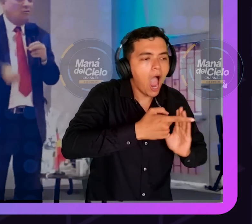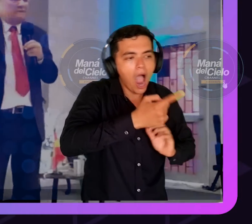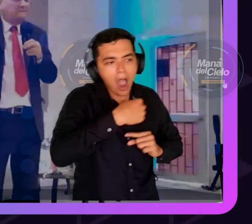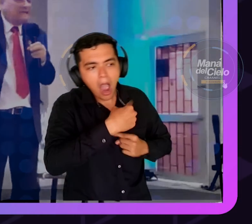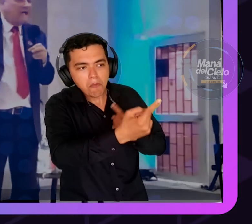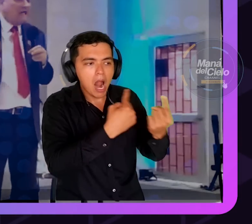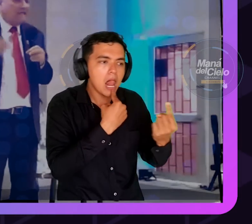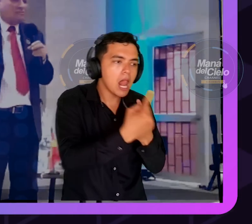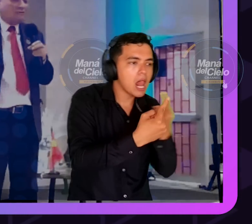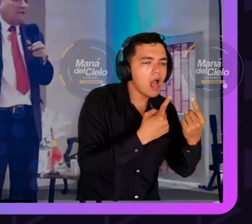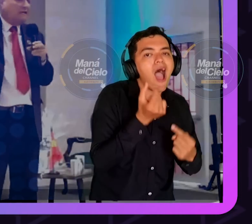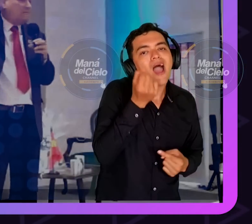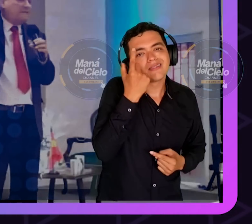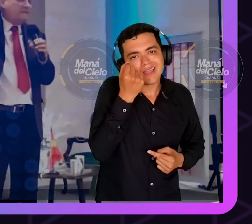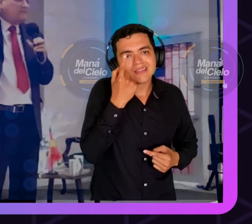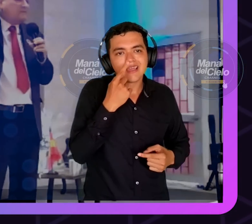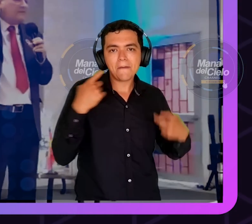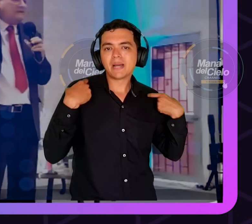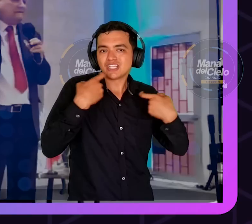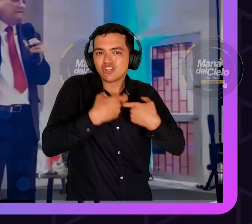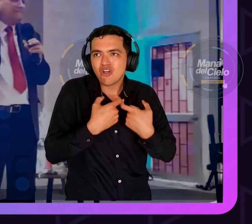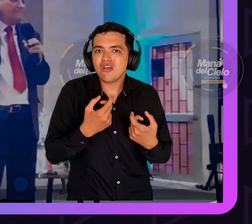existe nada de eso. Nadie. Ya no saben quién es eso.